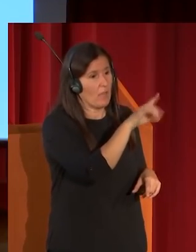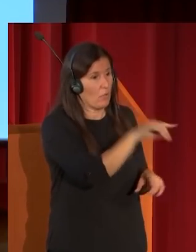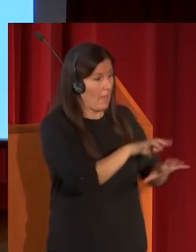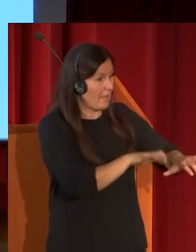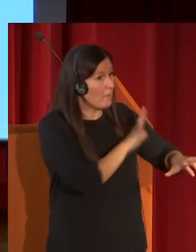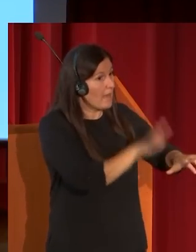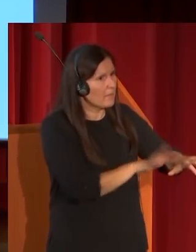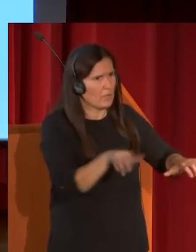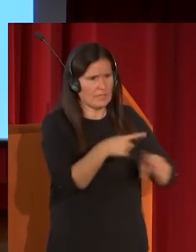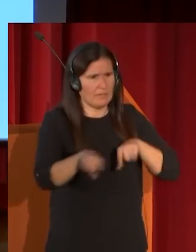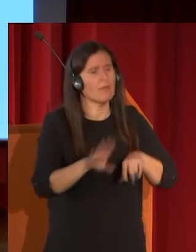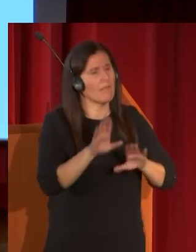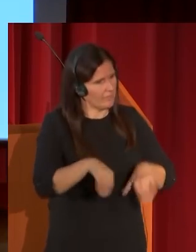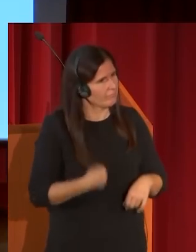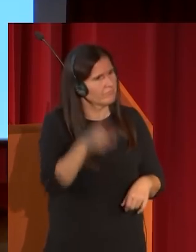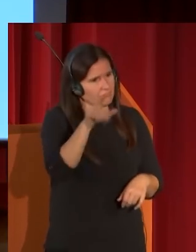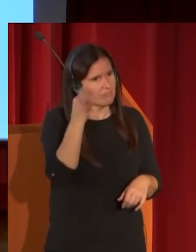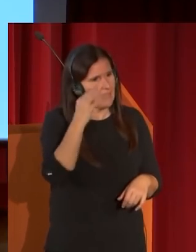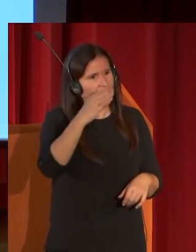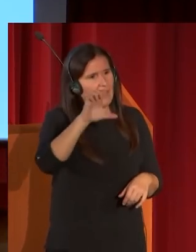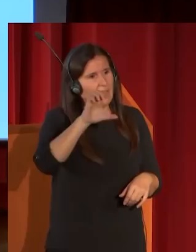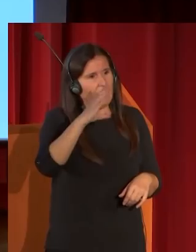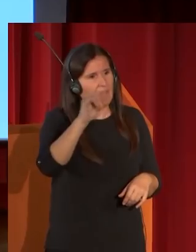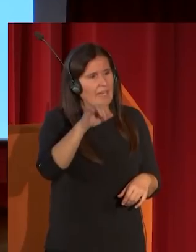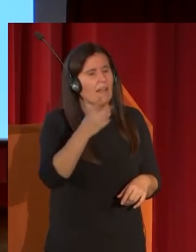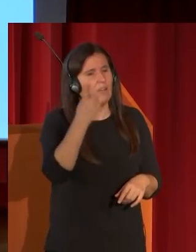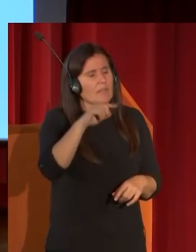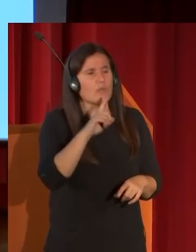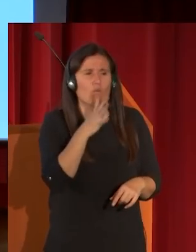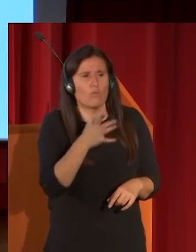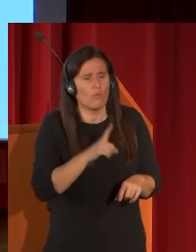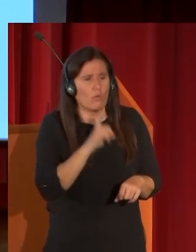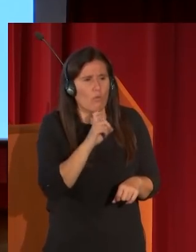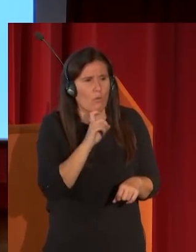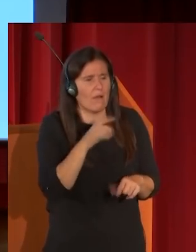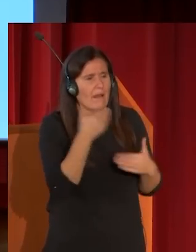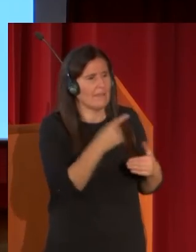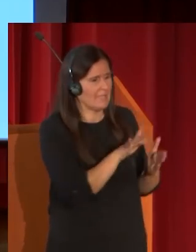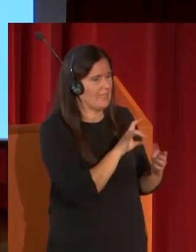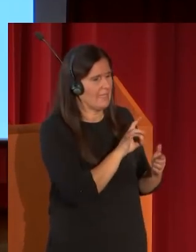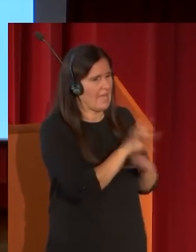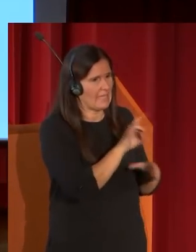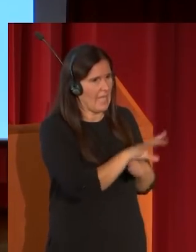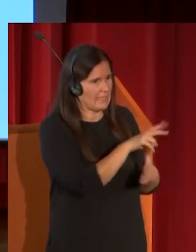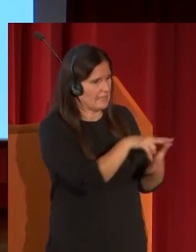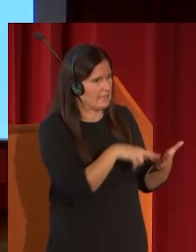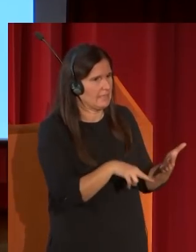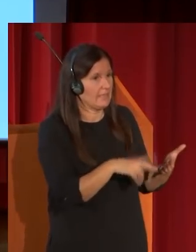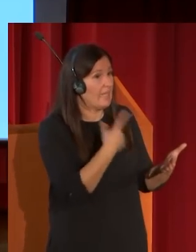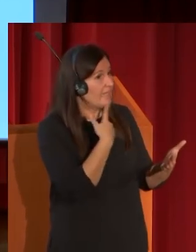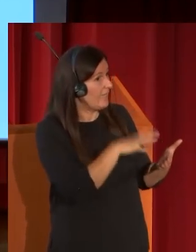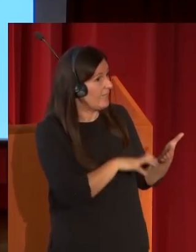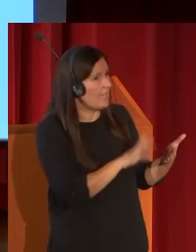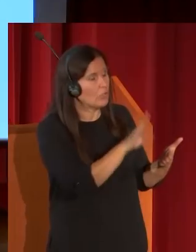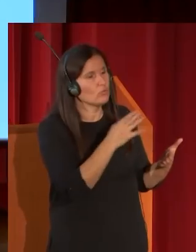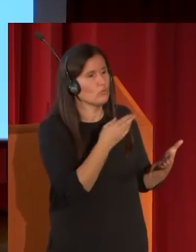sin embargo sí que es Cecilia y esto lo hemos sabido por una de las cartas de Ricardo su cuñado que dice Fortuny ha hecho como